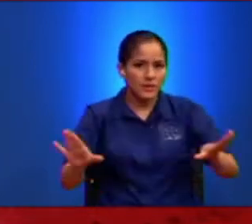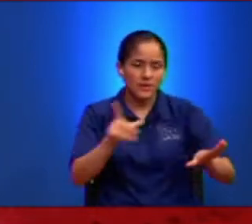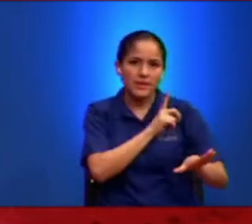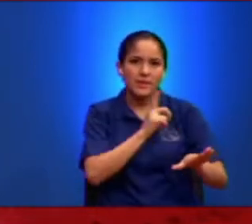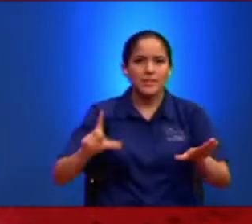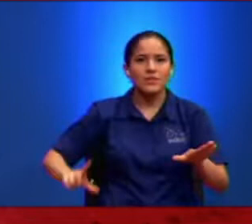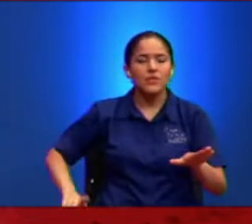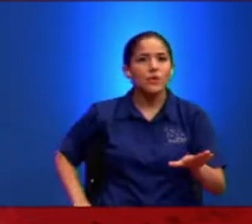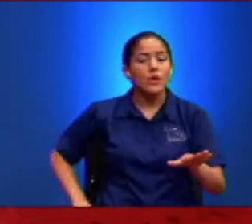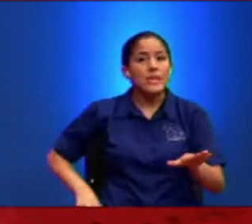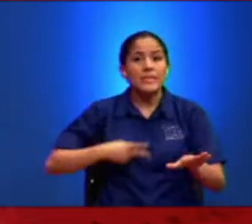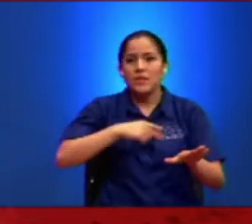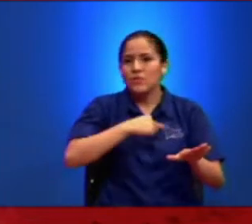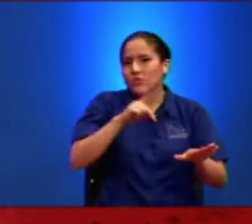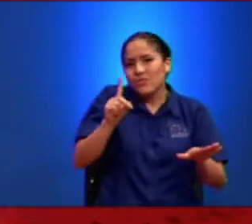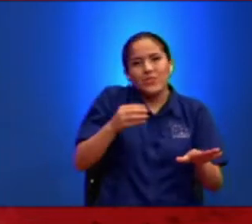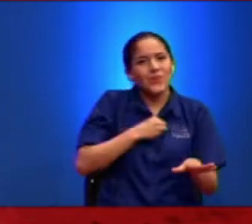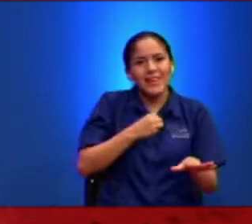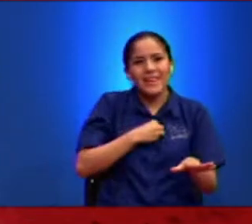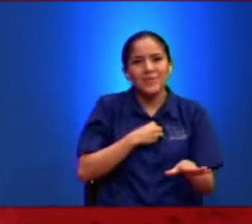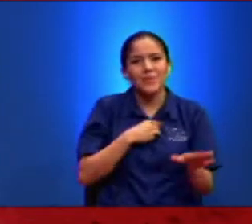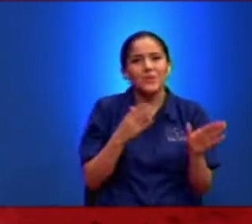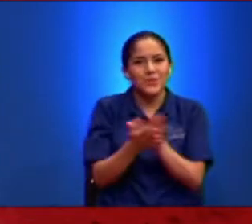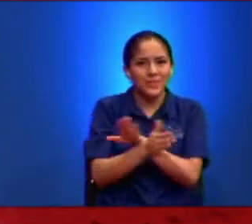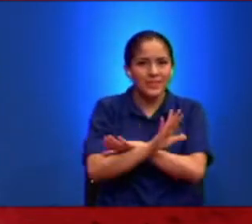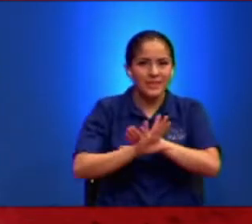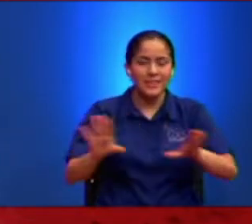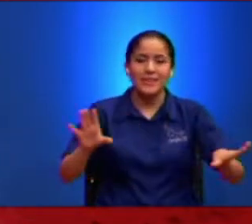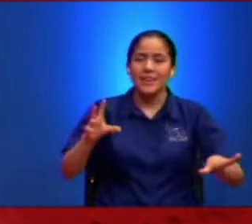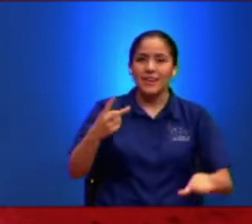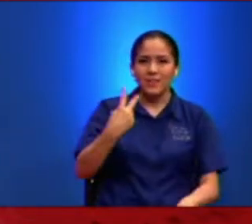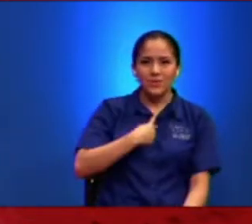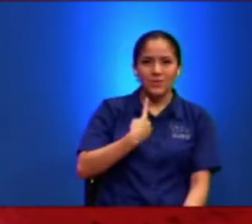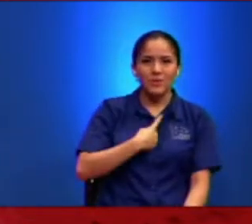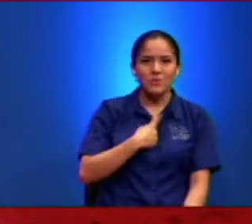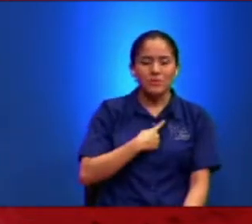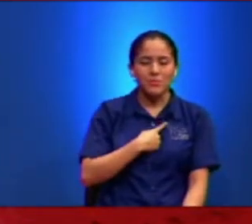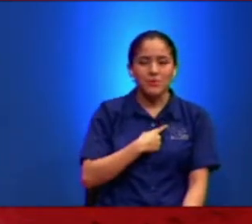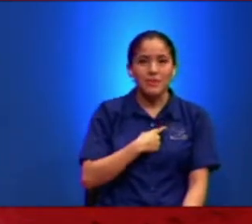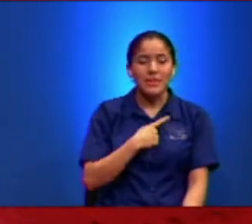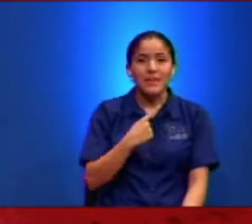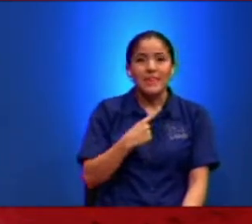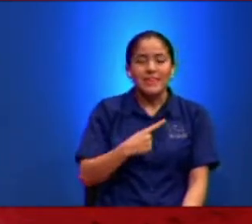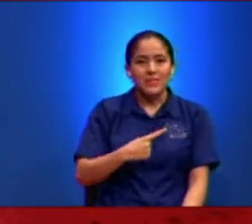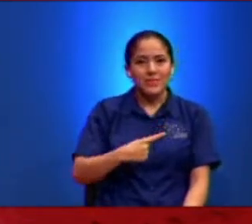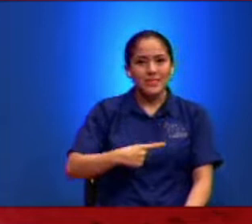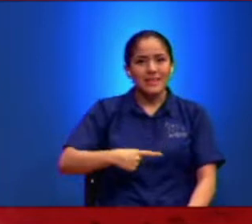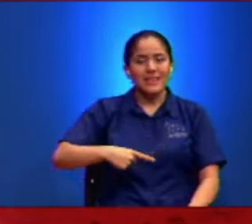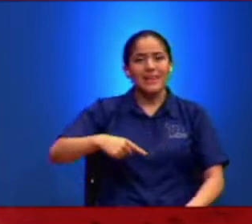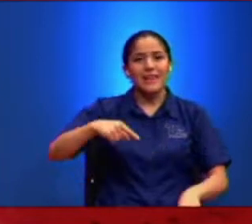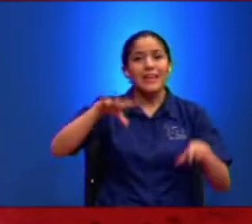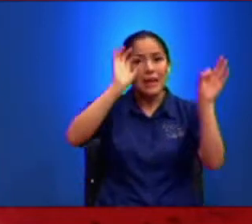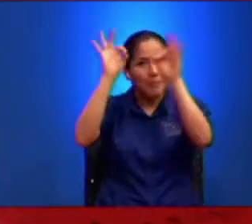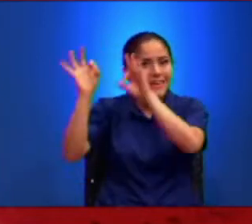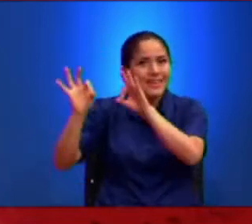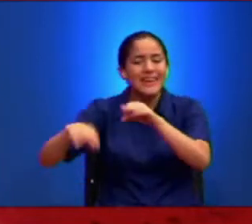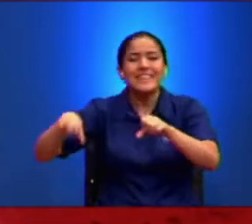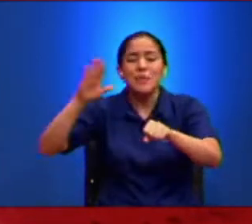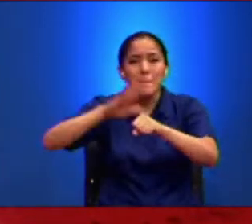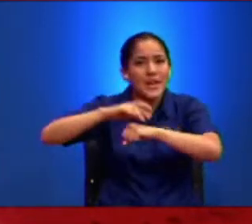Si nosotros no queremos morir a nosotros mismos Entonces el mensaje Es más profundo De lo que